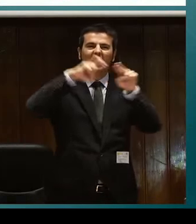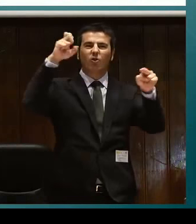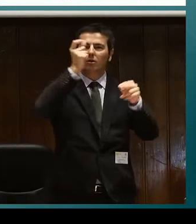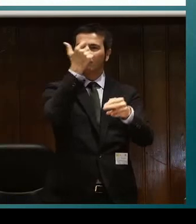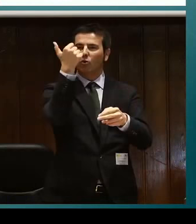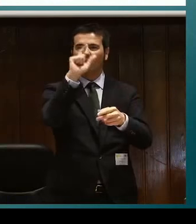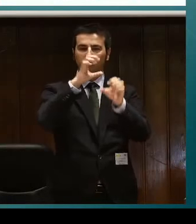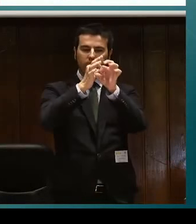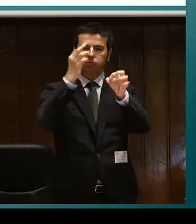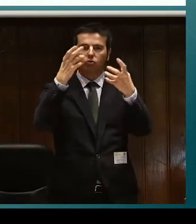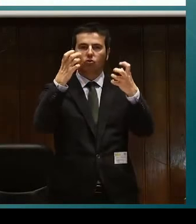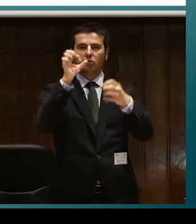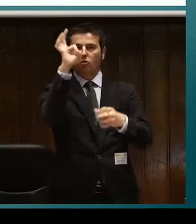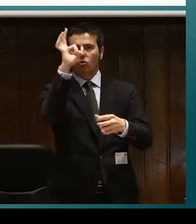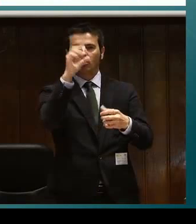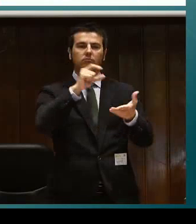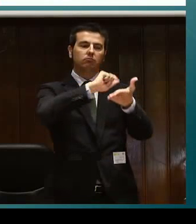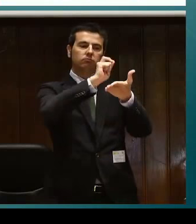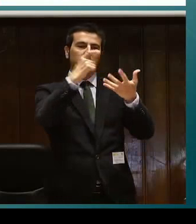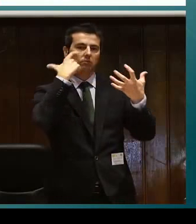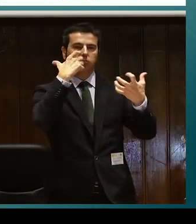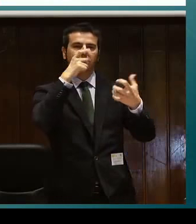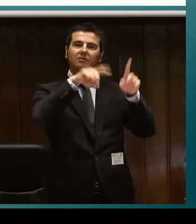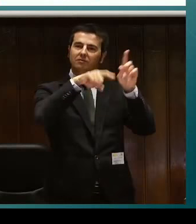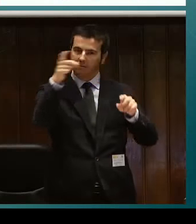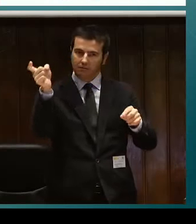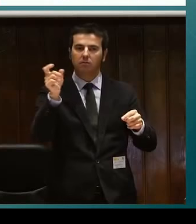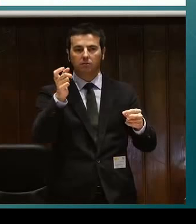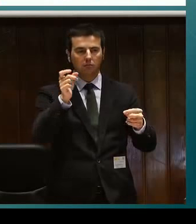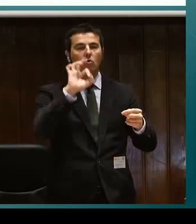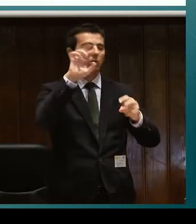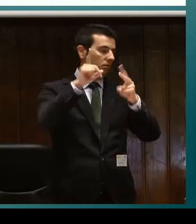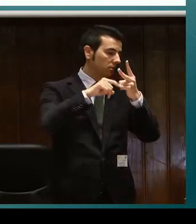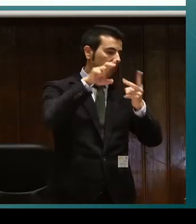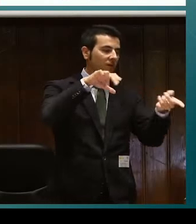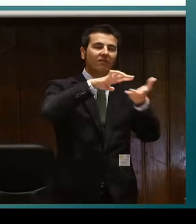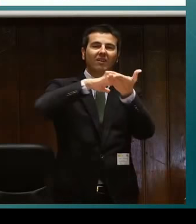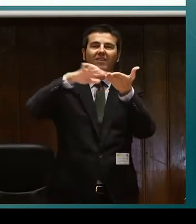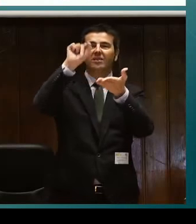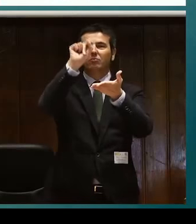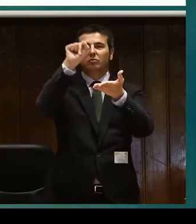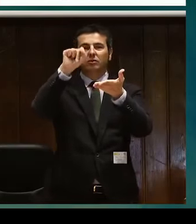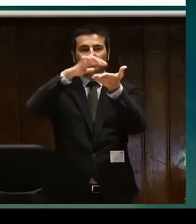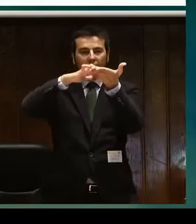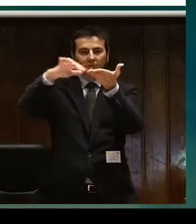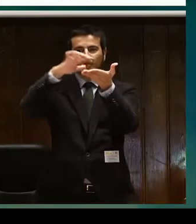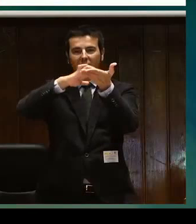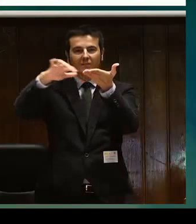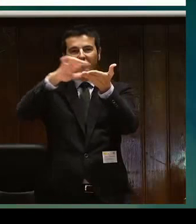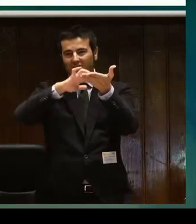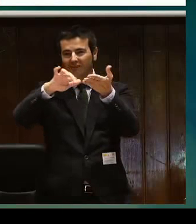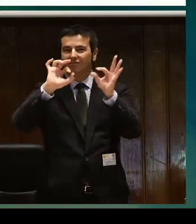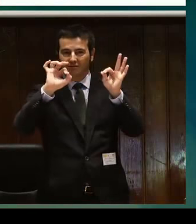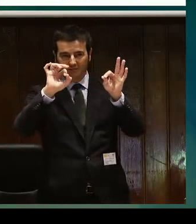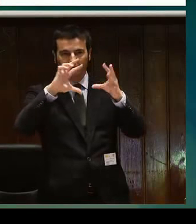eso sí, escrita en color negro, letras grandes que se vean bien, o en Braille